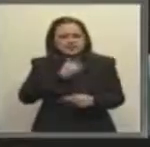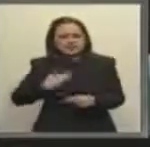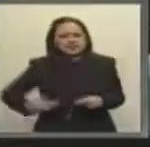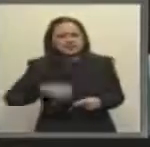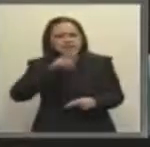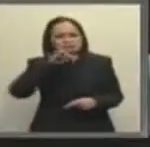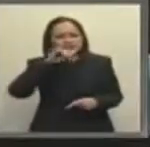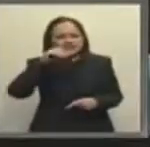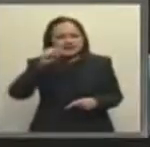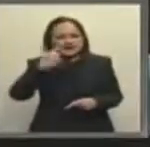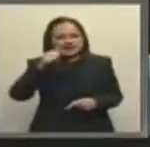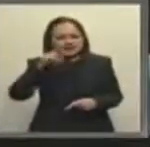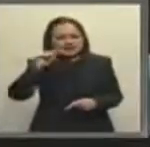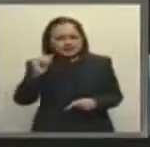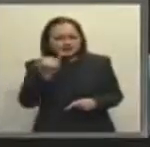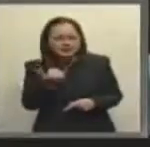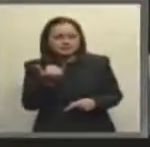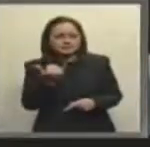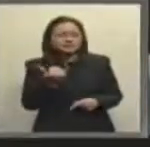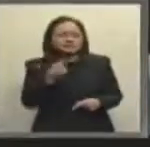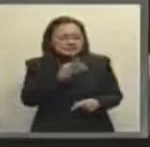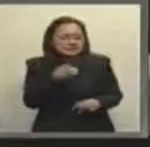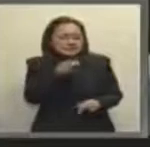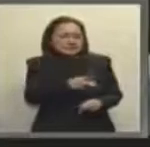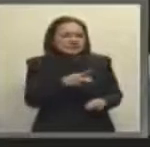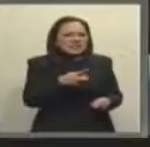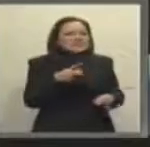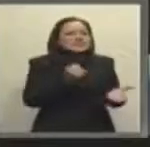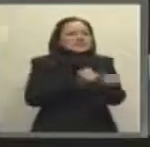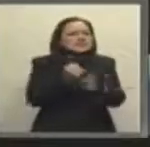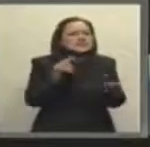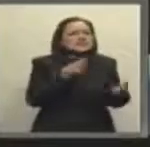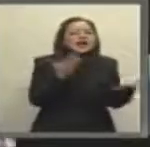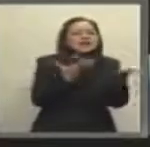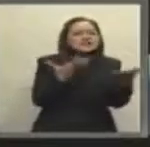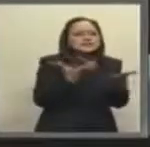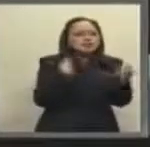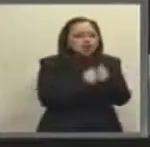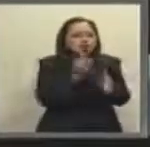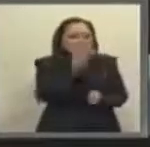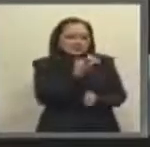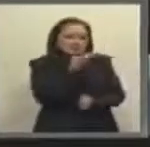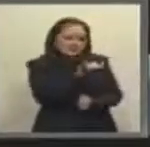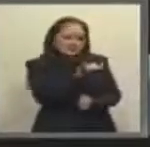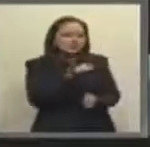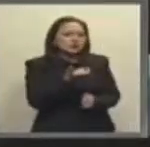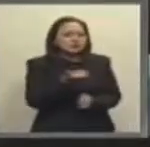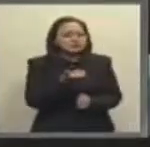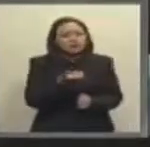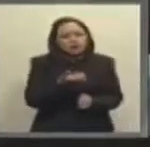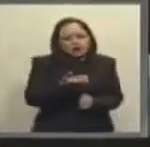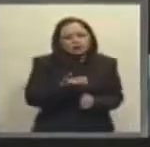decida qué hacer con ese remanente y se quite la